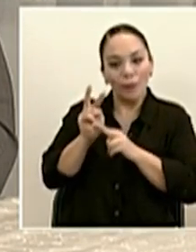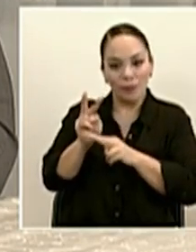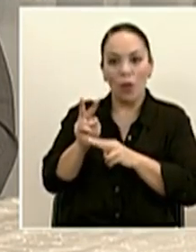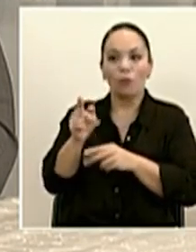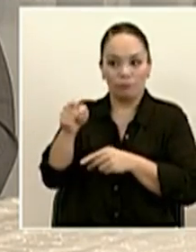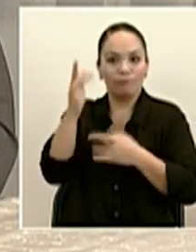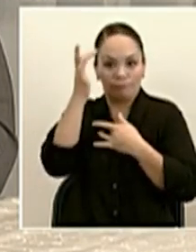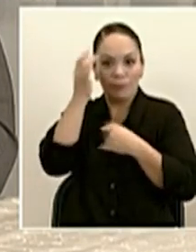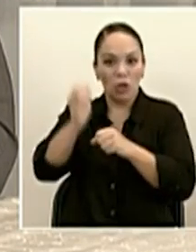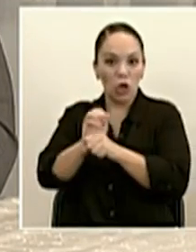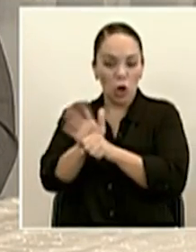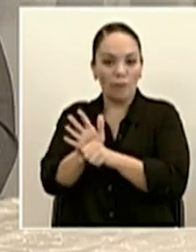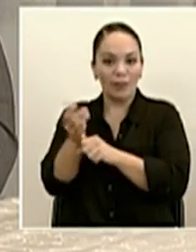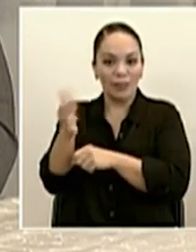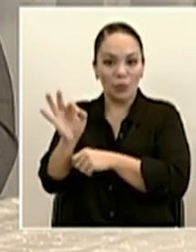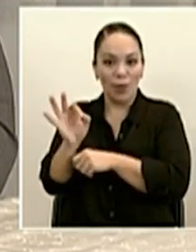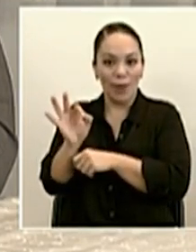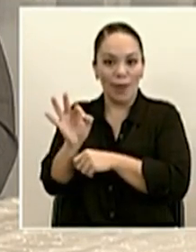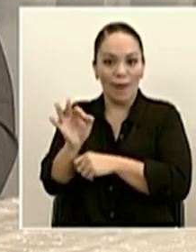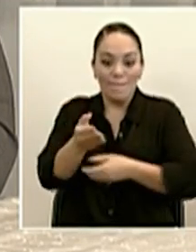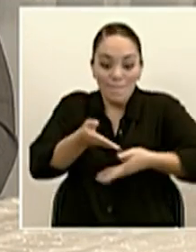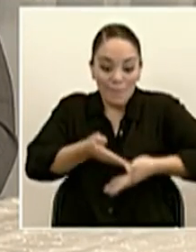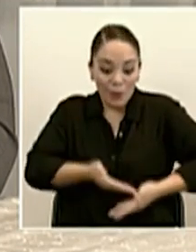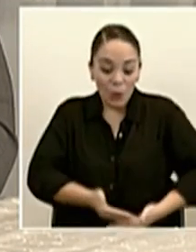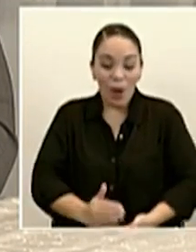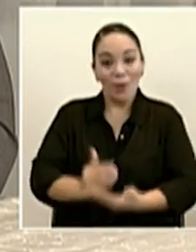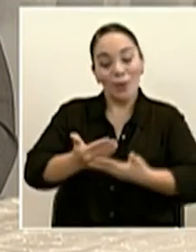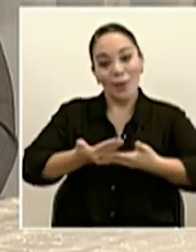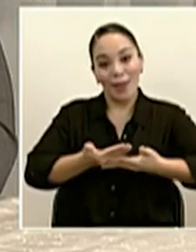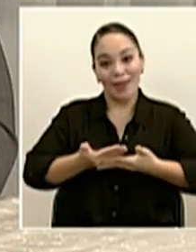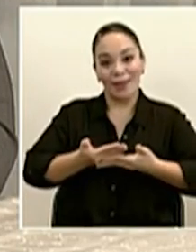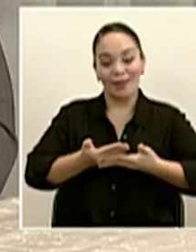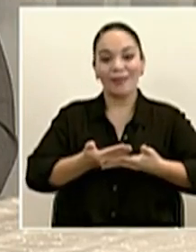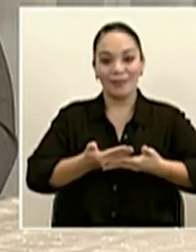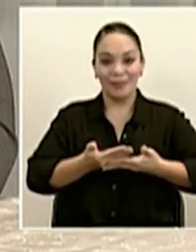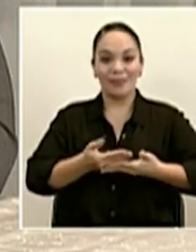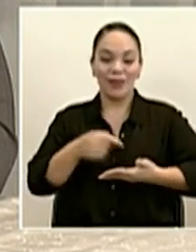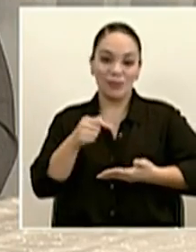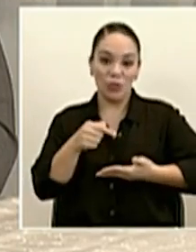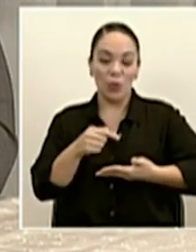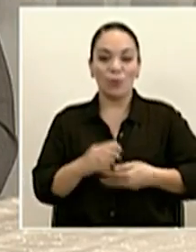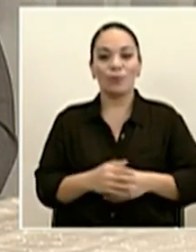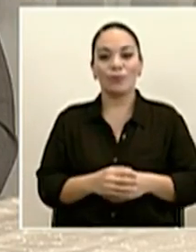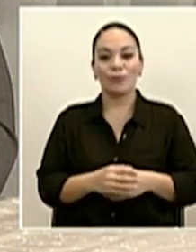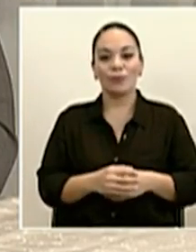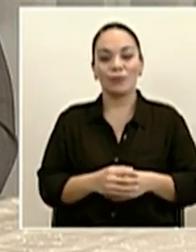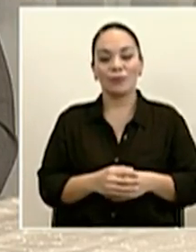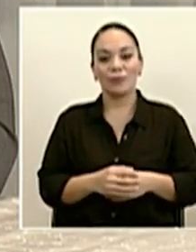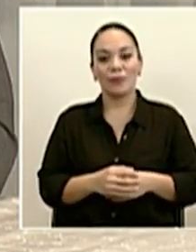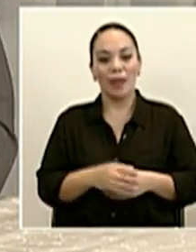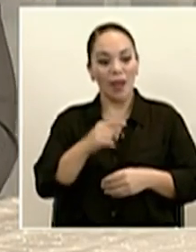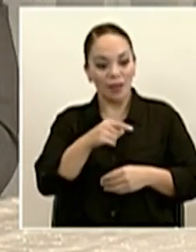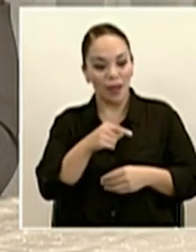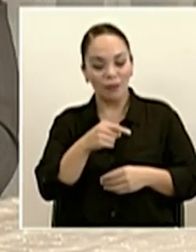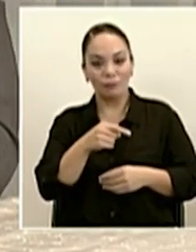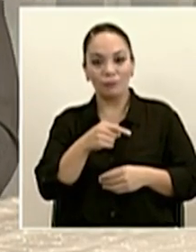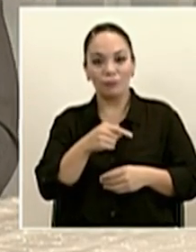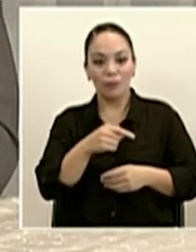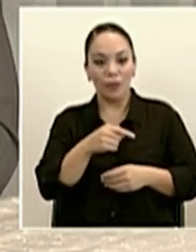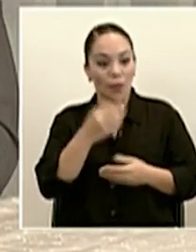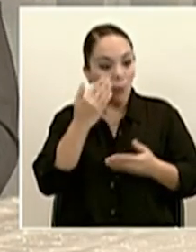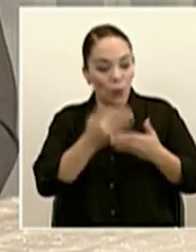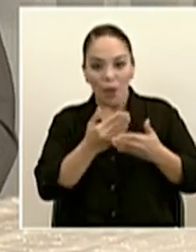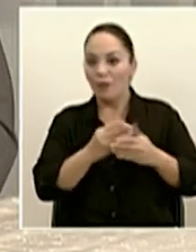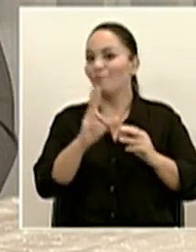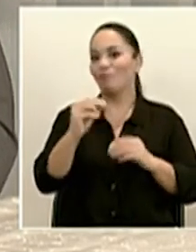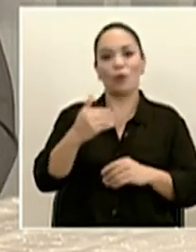COVID-19. Y la niña nació y se identificó que no era portadora del COVID.